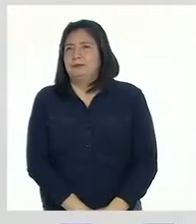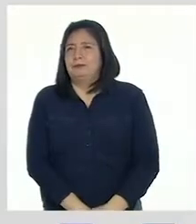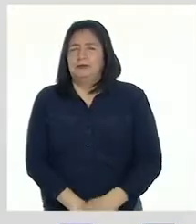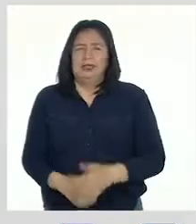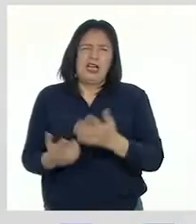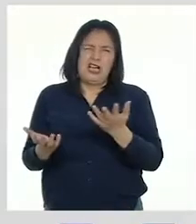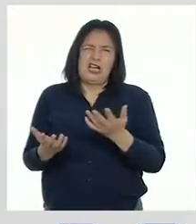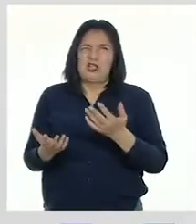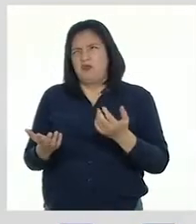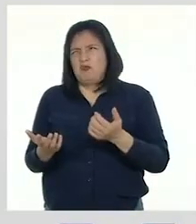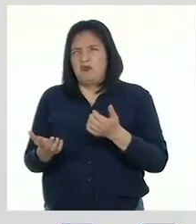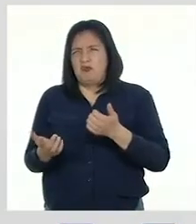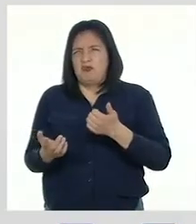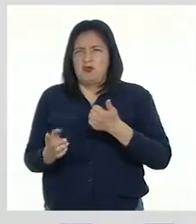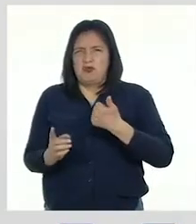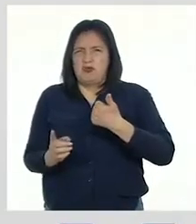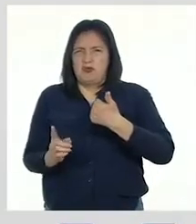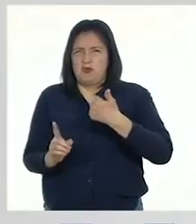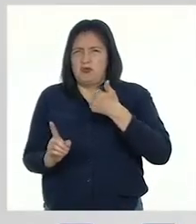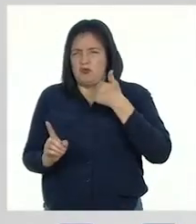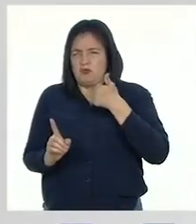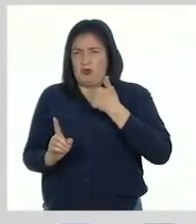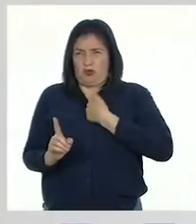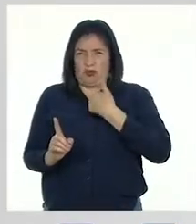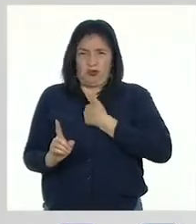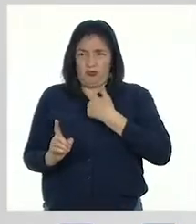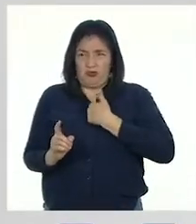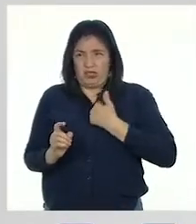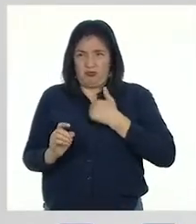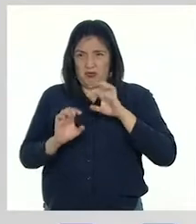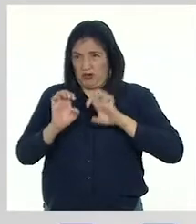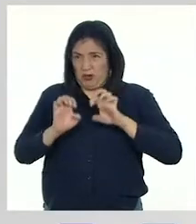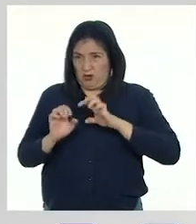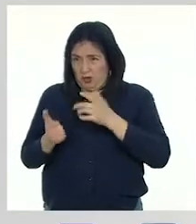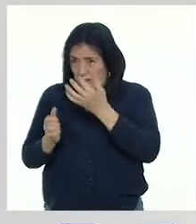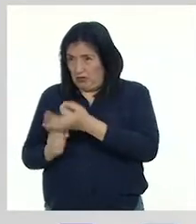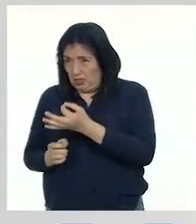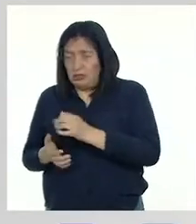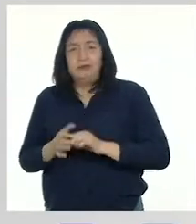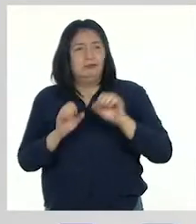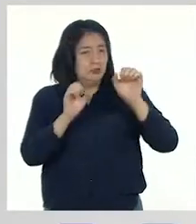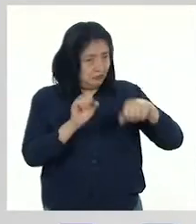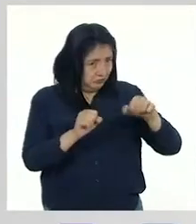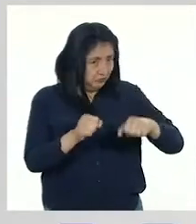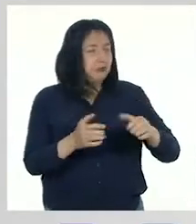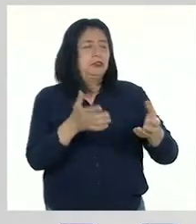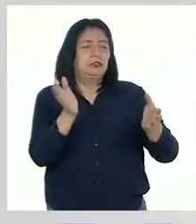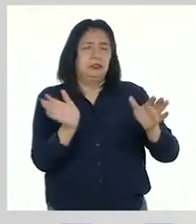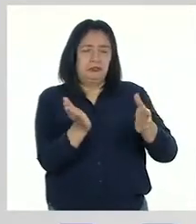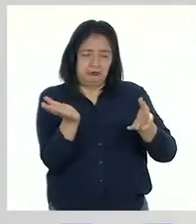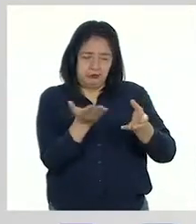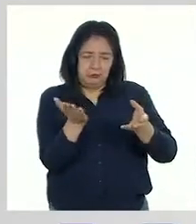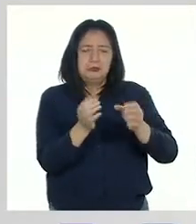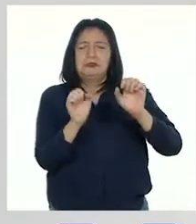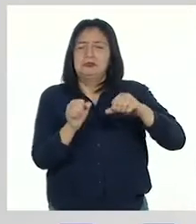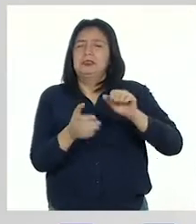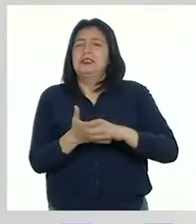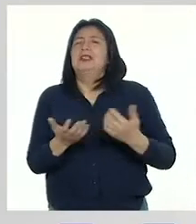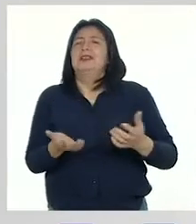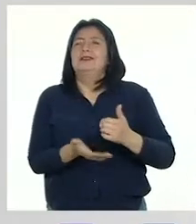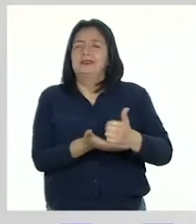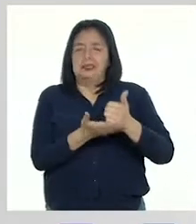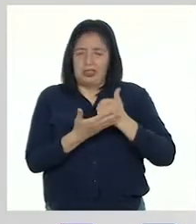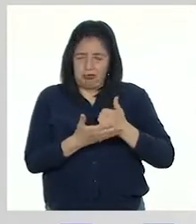Sería como autoevaluarnos, ¿verdad, profesora? Exacto, Patti. Revisar nuestro portafolio nos ayuda a